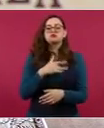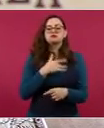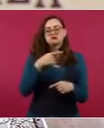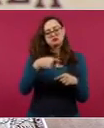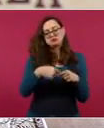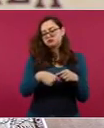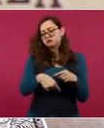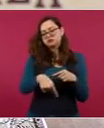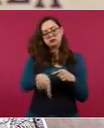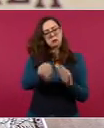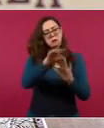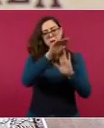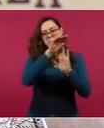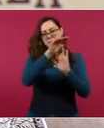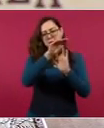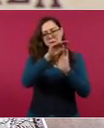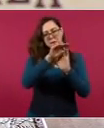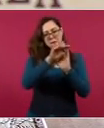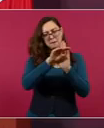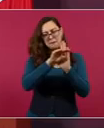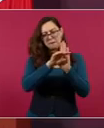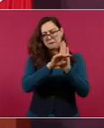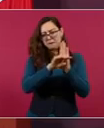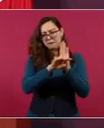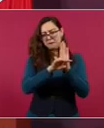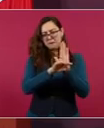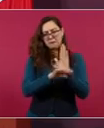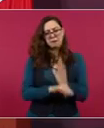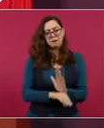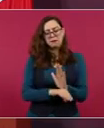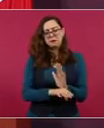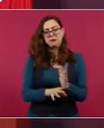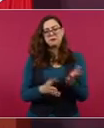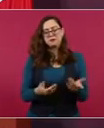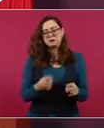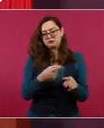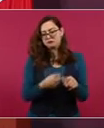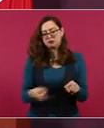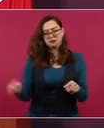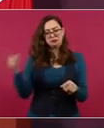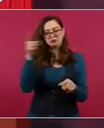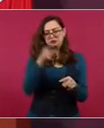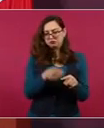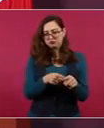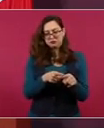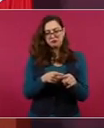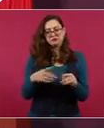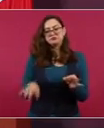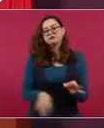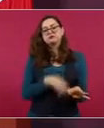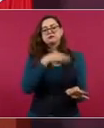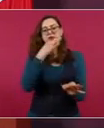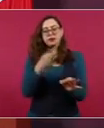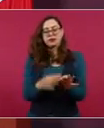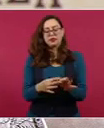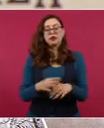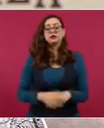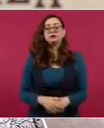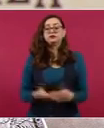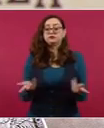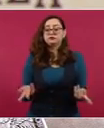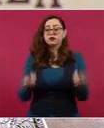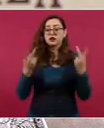semanas y eventualmente terminará este ciclo de transmisión epidémica. Lo último que mostramos es las